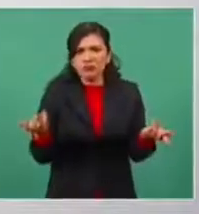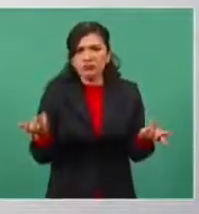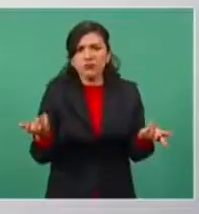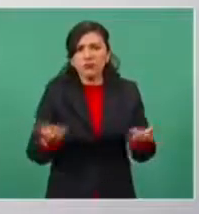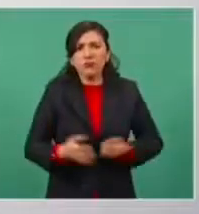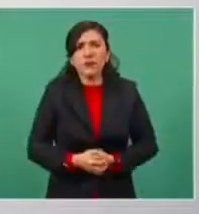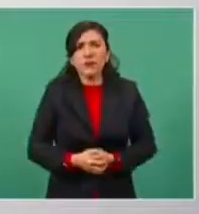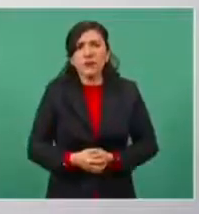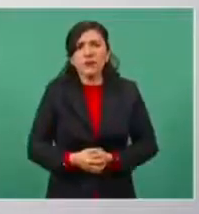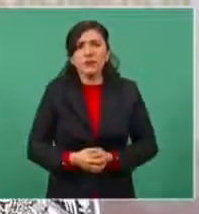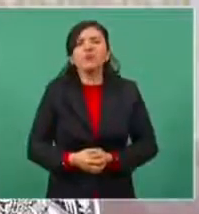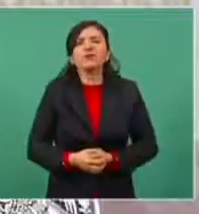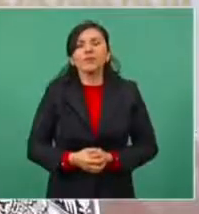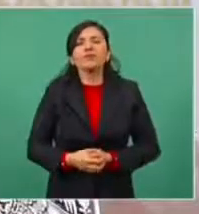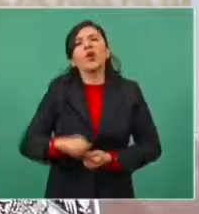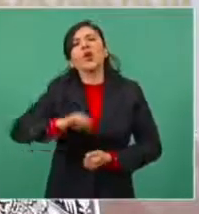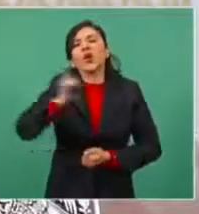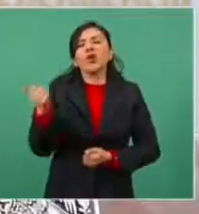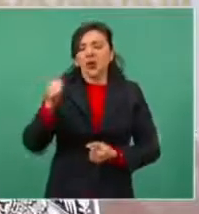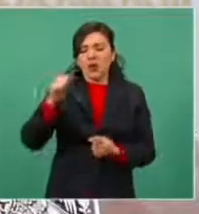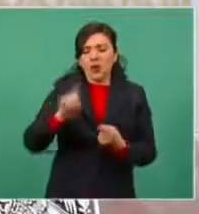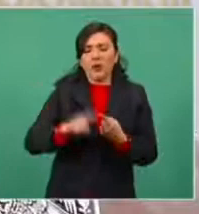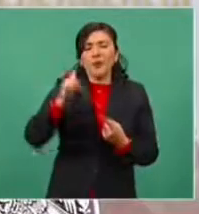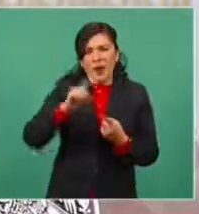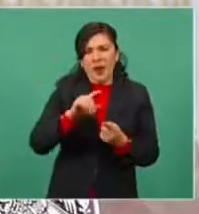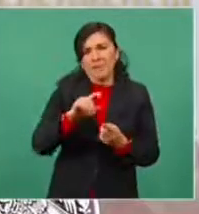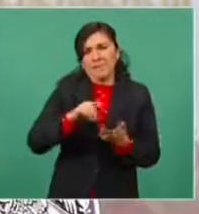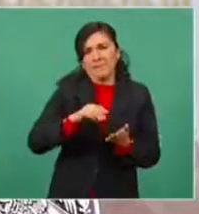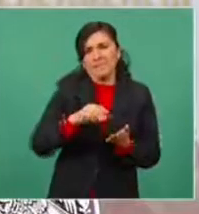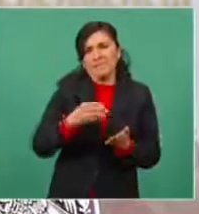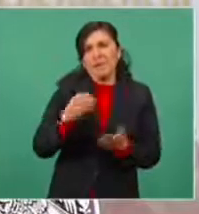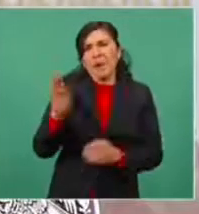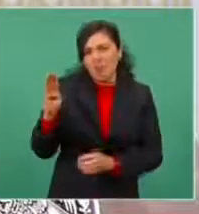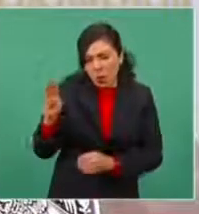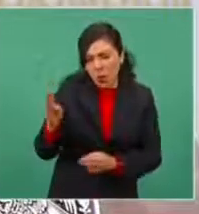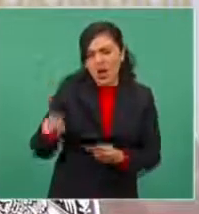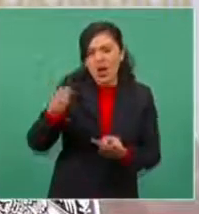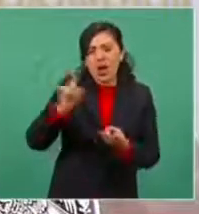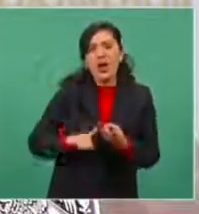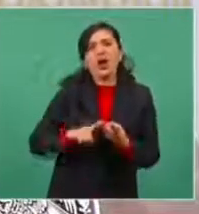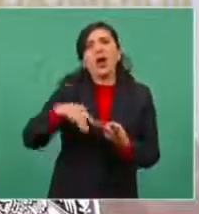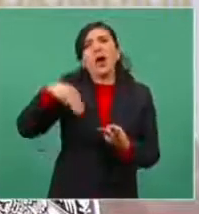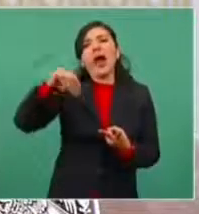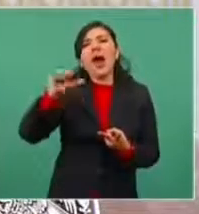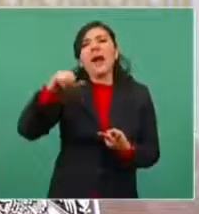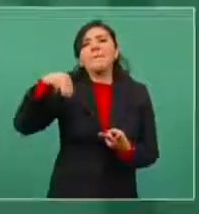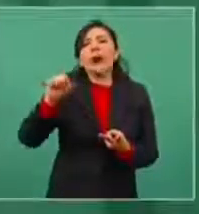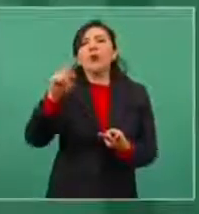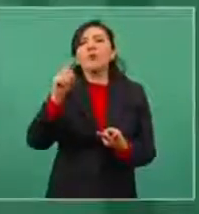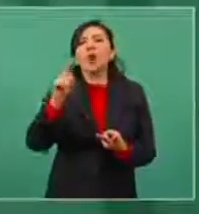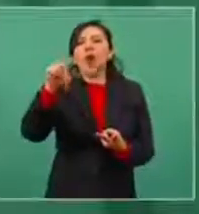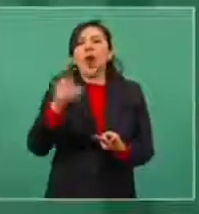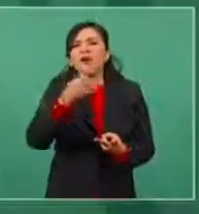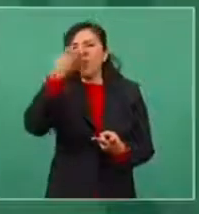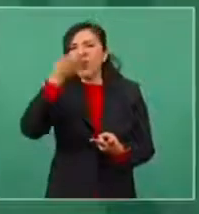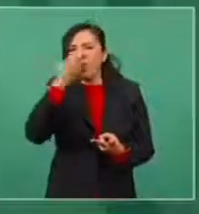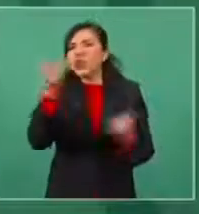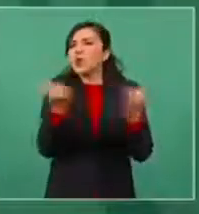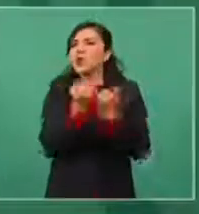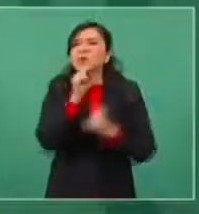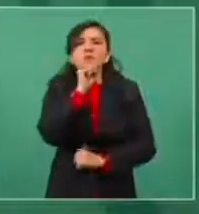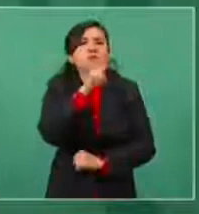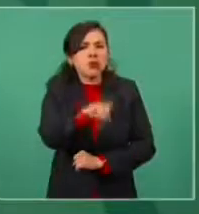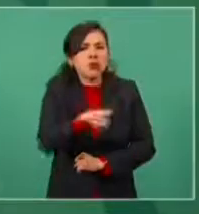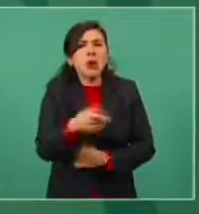La amapola lo mismo, me refiero a que ha dejado ya de